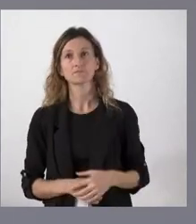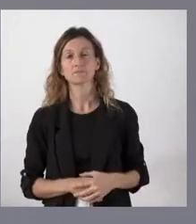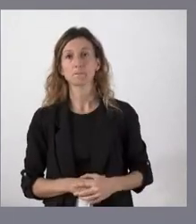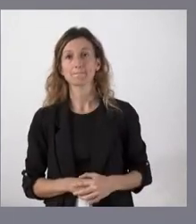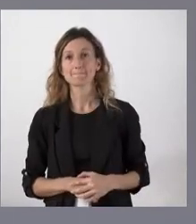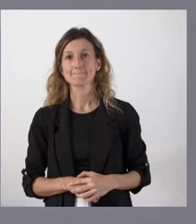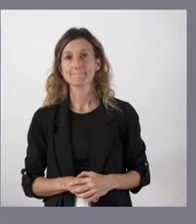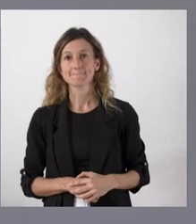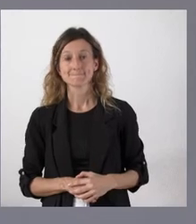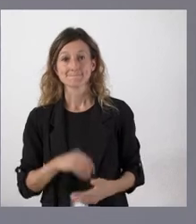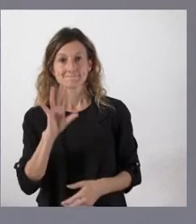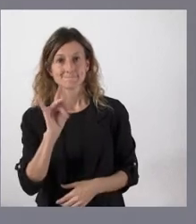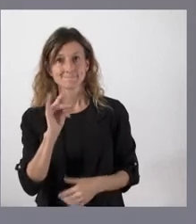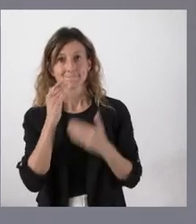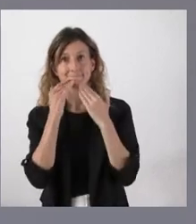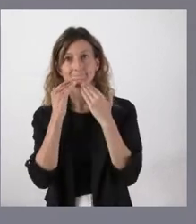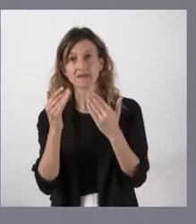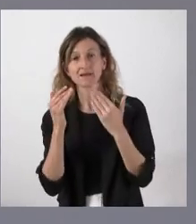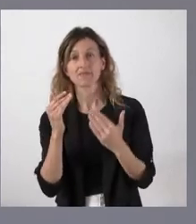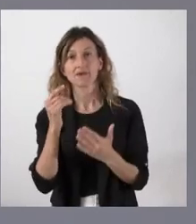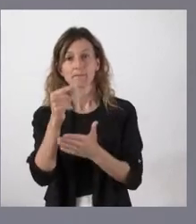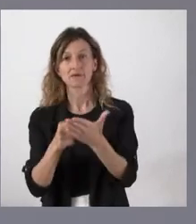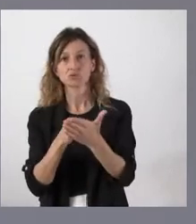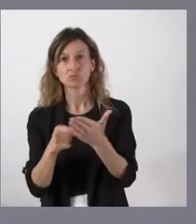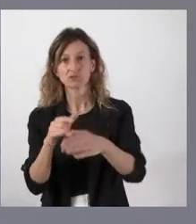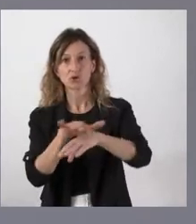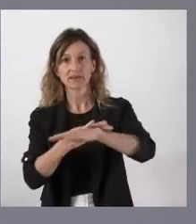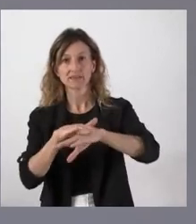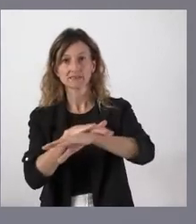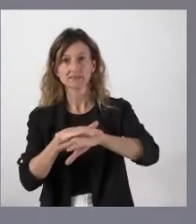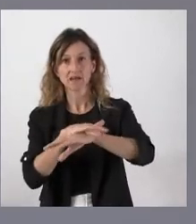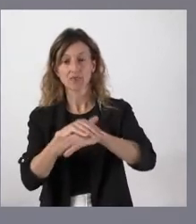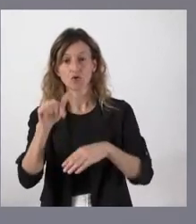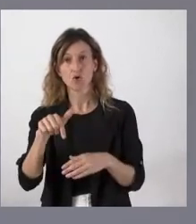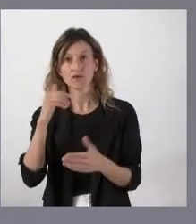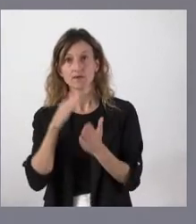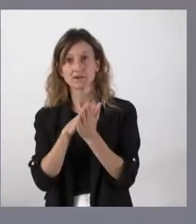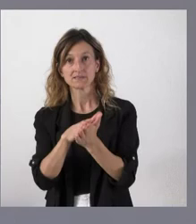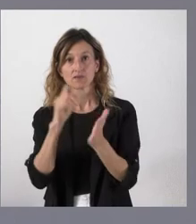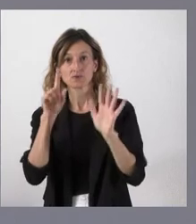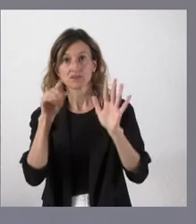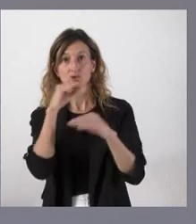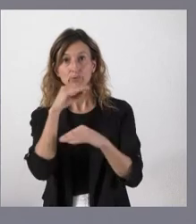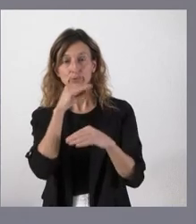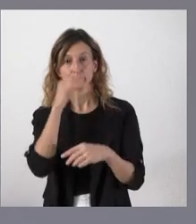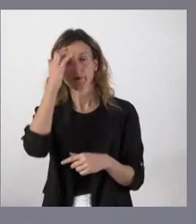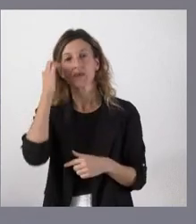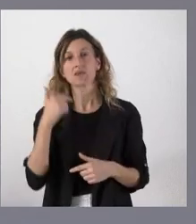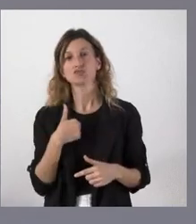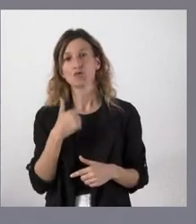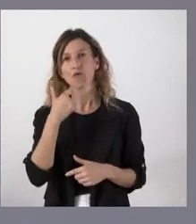Sí, muchas gracias. Me pido una valoración del presupuesto del Estado. Lógicamente, en la medida en que se ha presentado hoy 6 de octubre, sería, por mi parte,